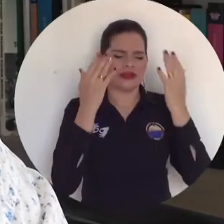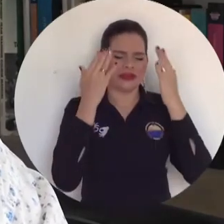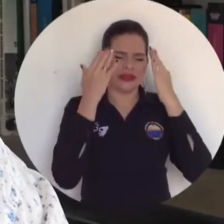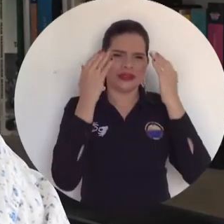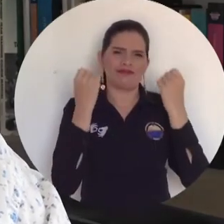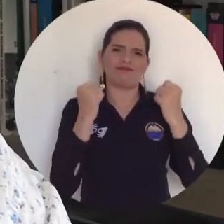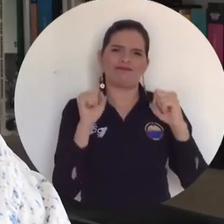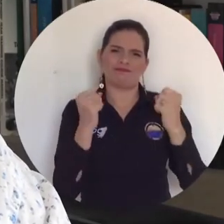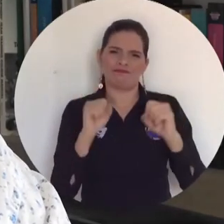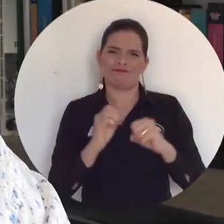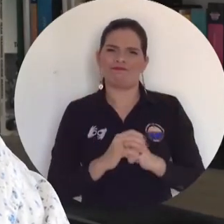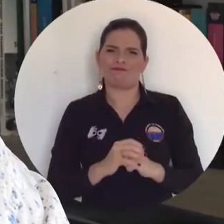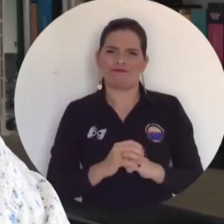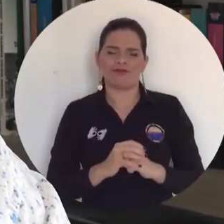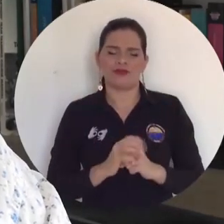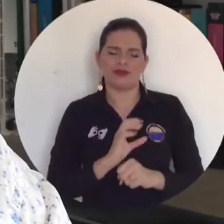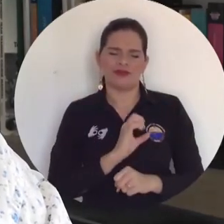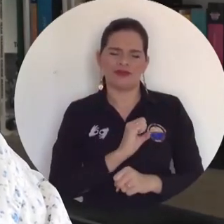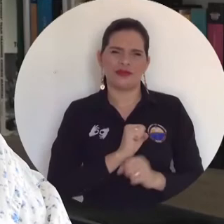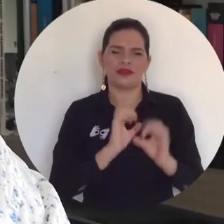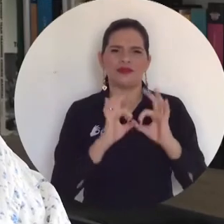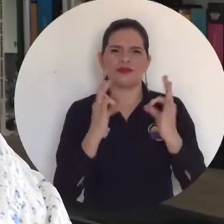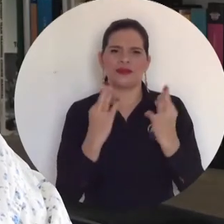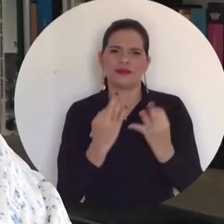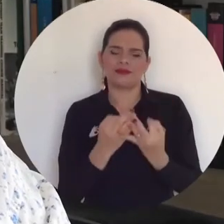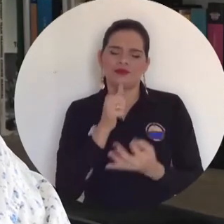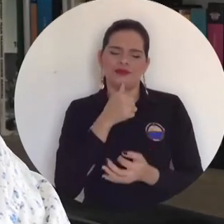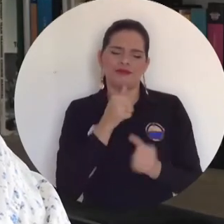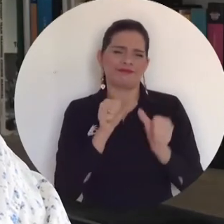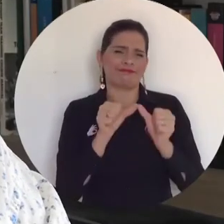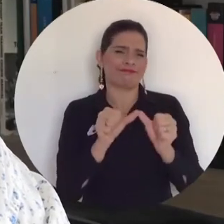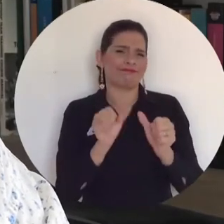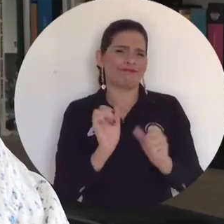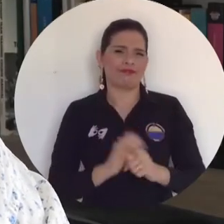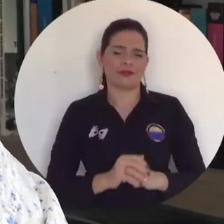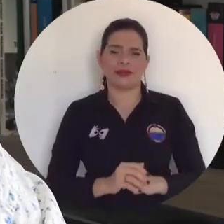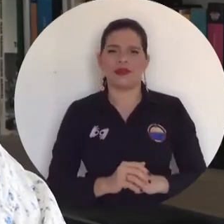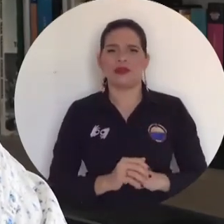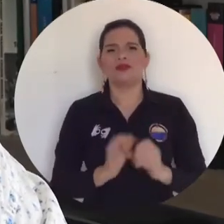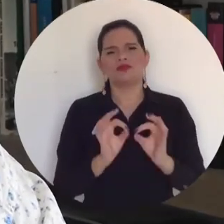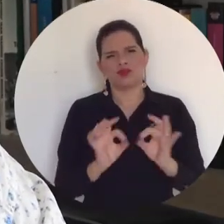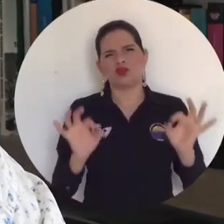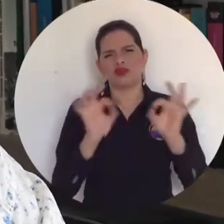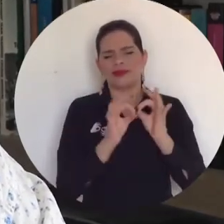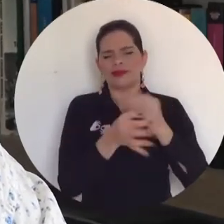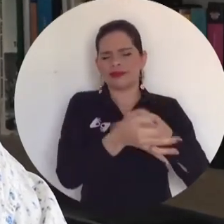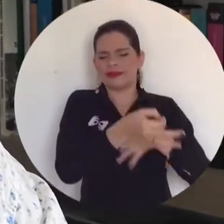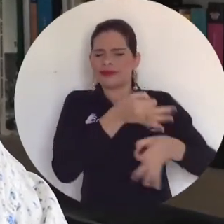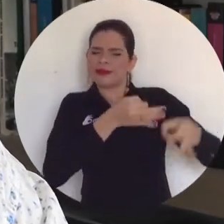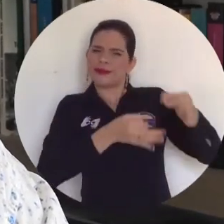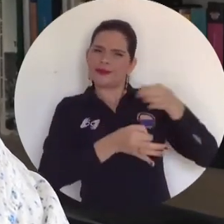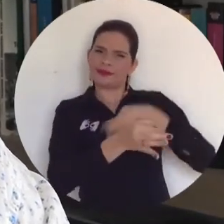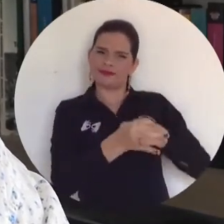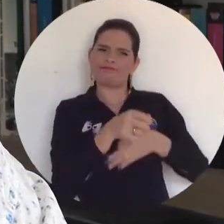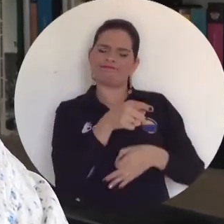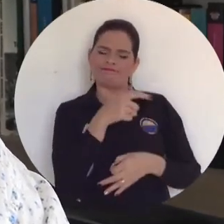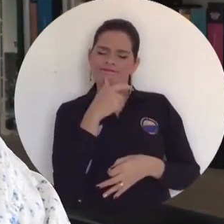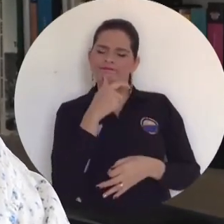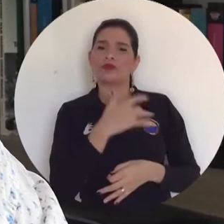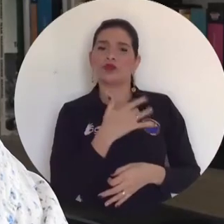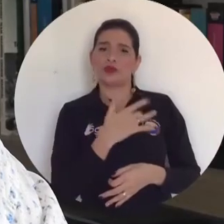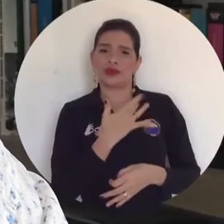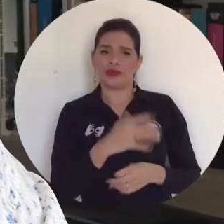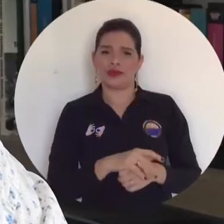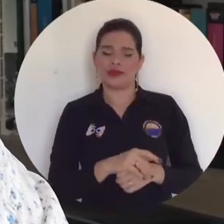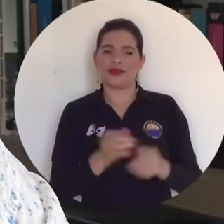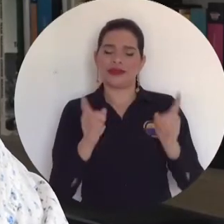desaparecen de sus casas, que dejan marcada para siempre la vida de sus familias. Tenemos que